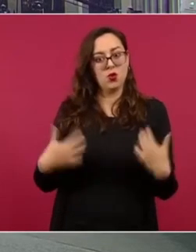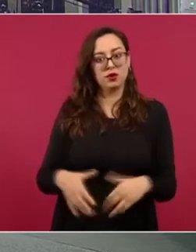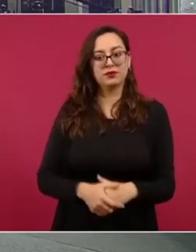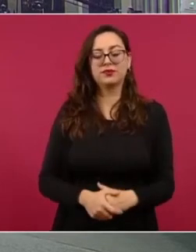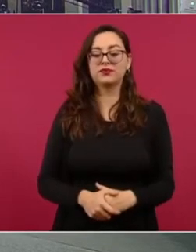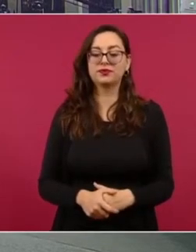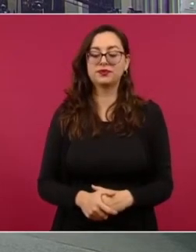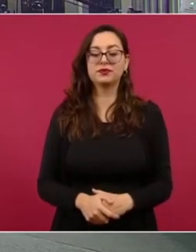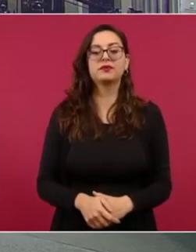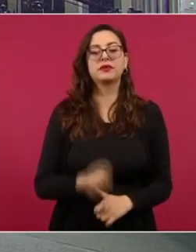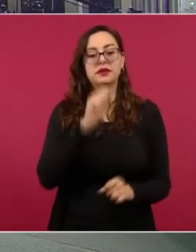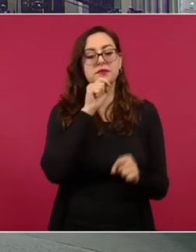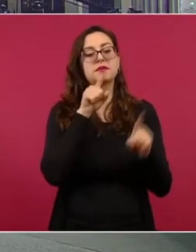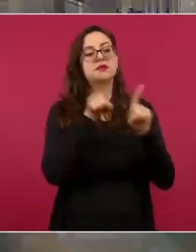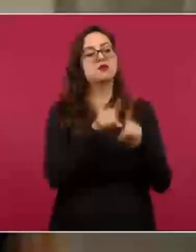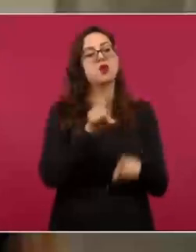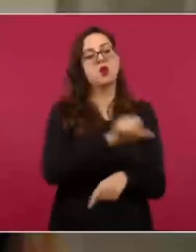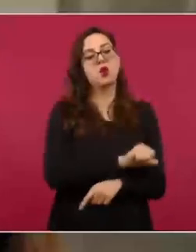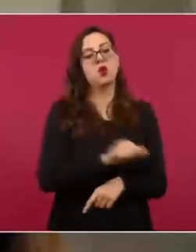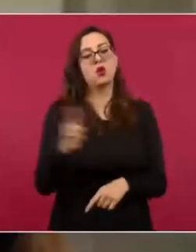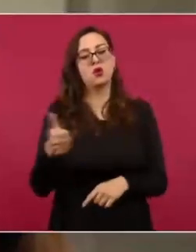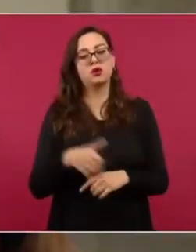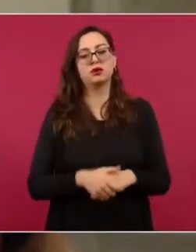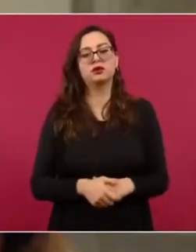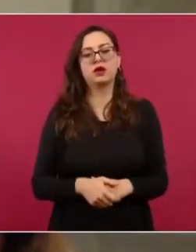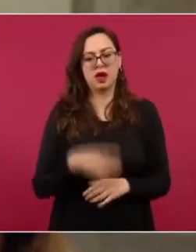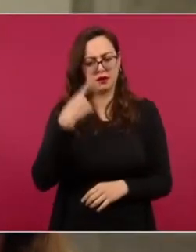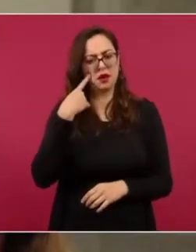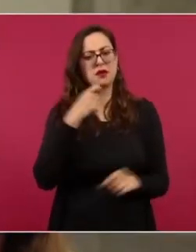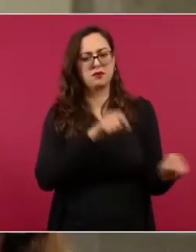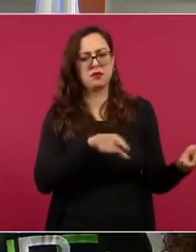Precisamente sobre otra de las publicaciones que se tuvo…